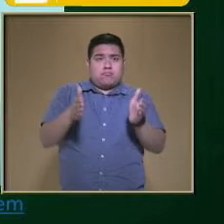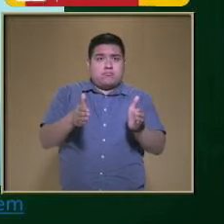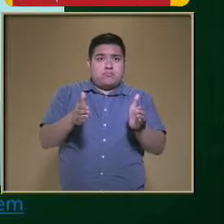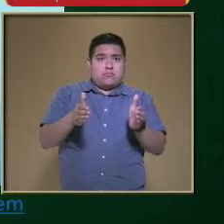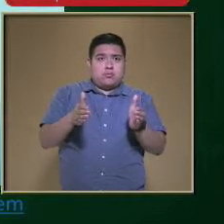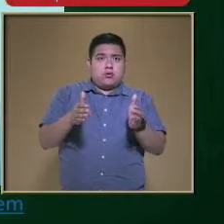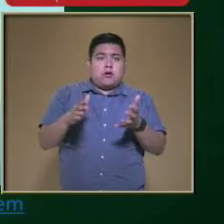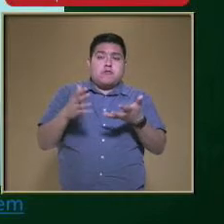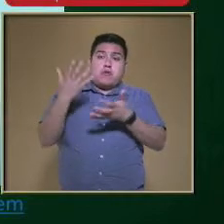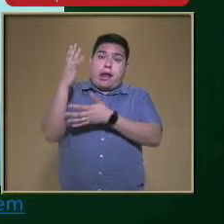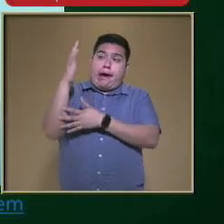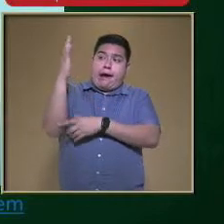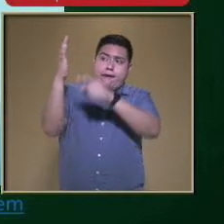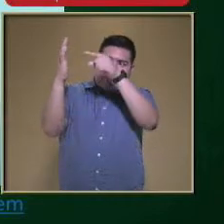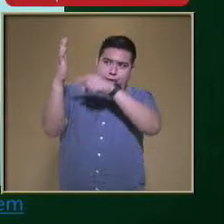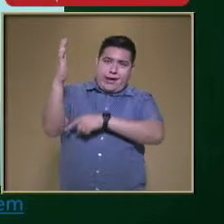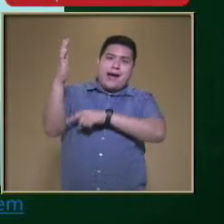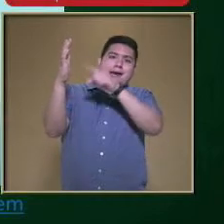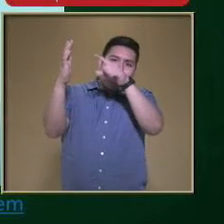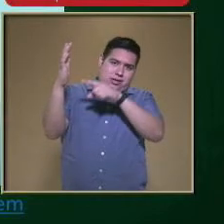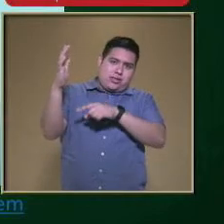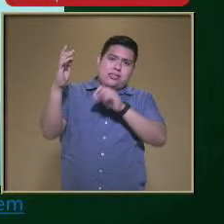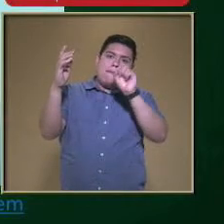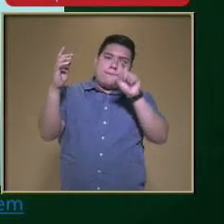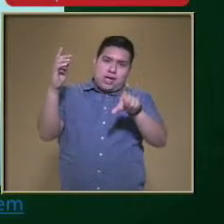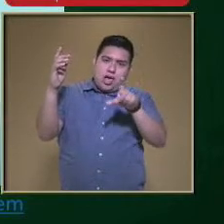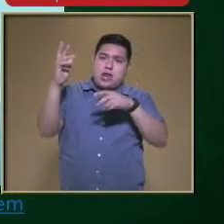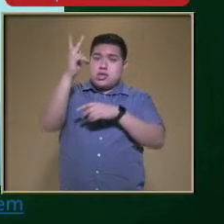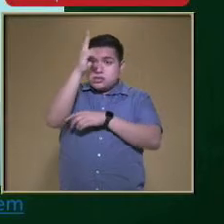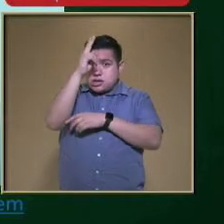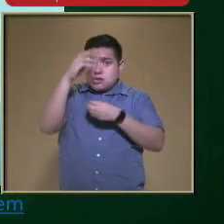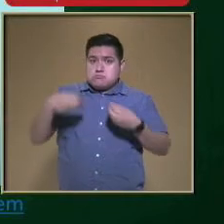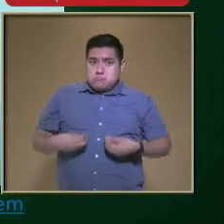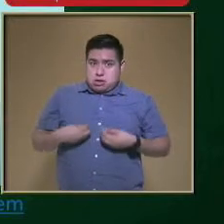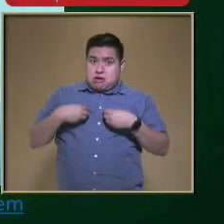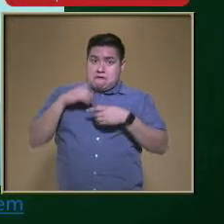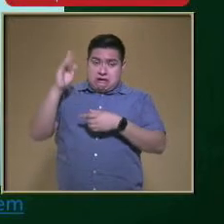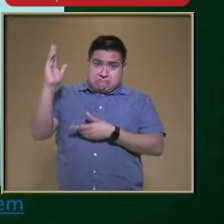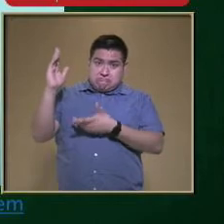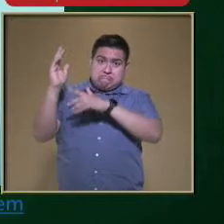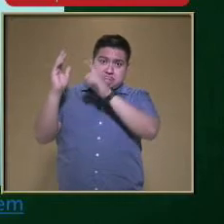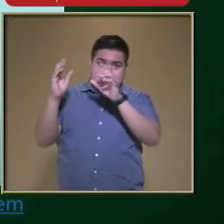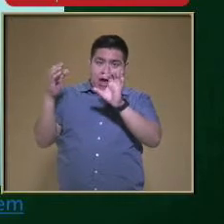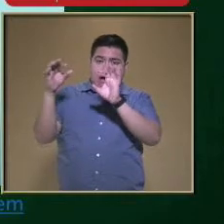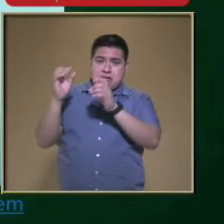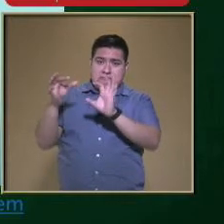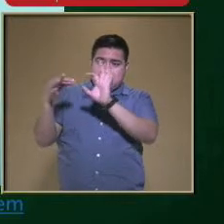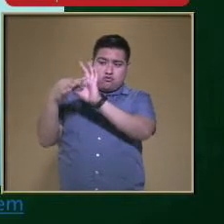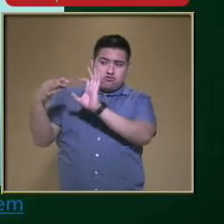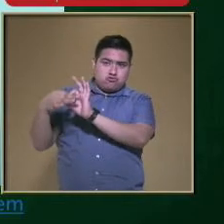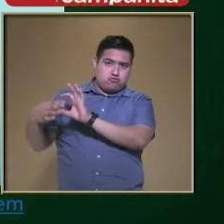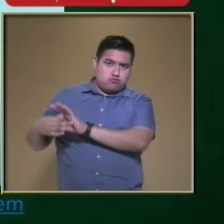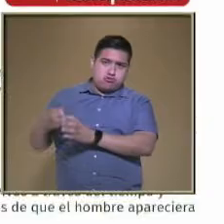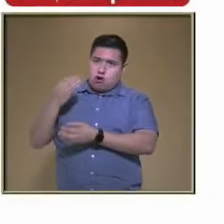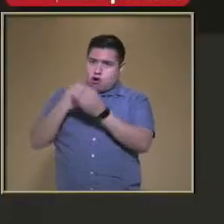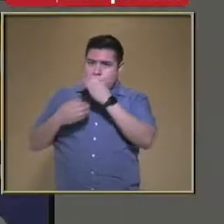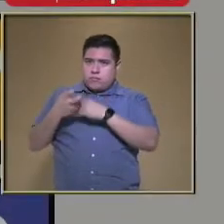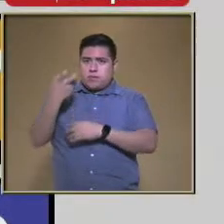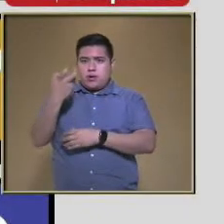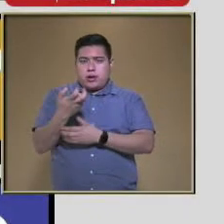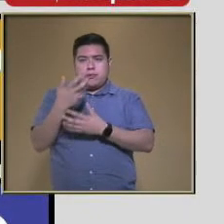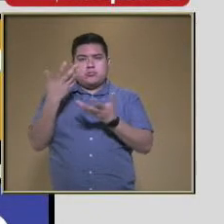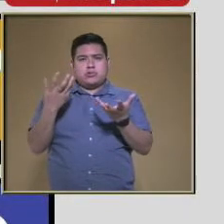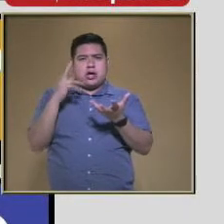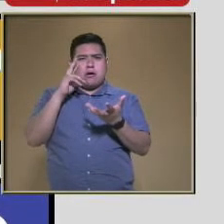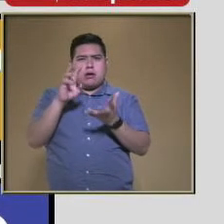pequeña Charca Ahí también pueden ser Ecosistemas O microecosistemas Vamos a conocer Algunos ejemplos De cómo se relacionan Estos seres